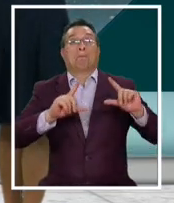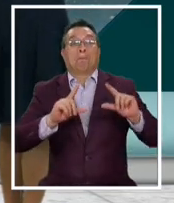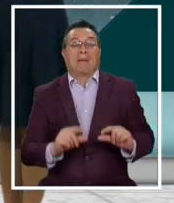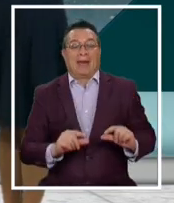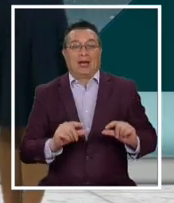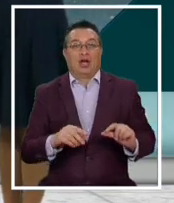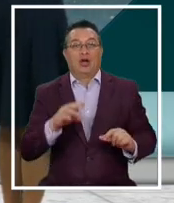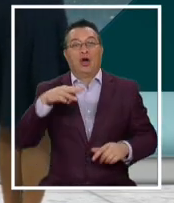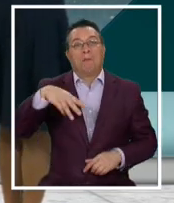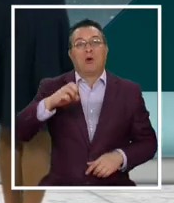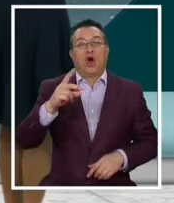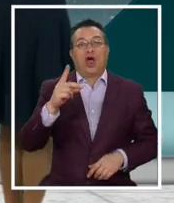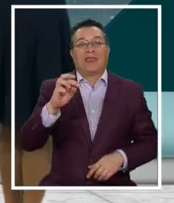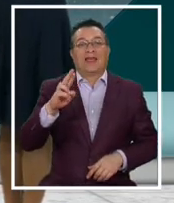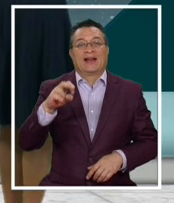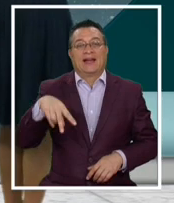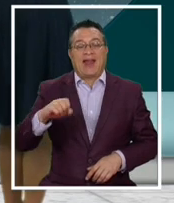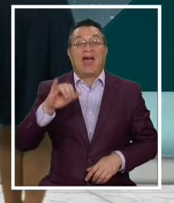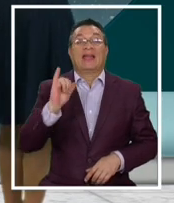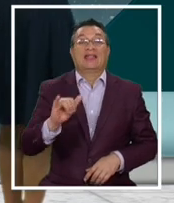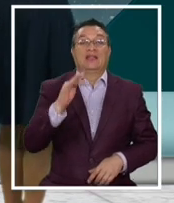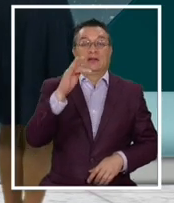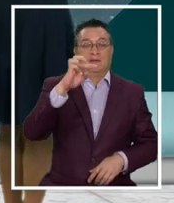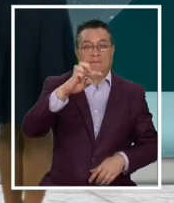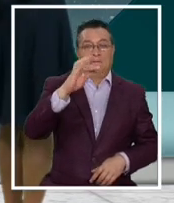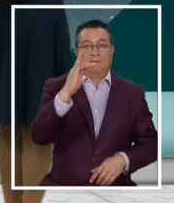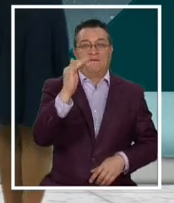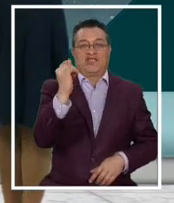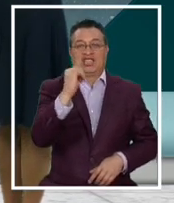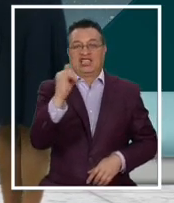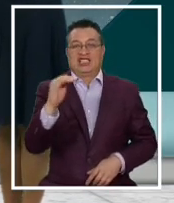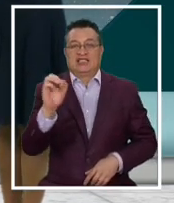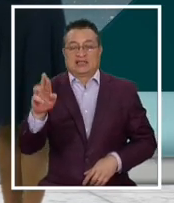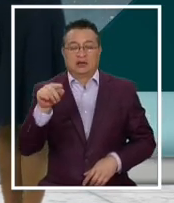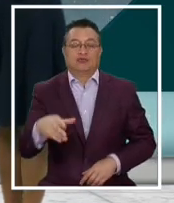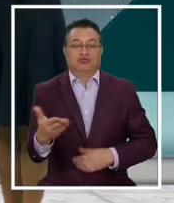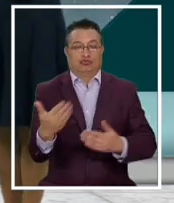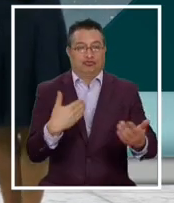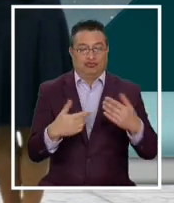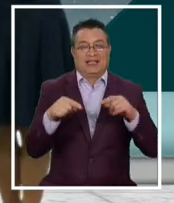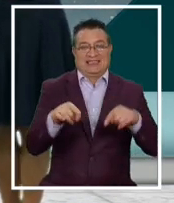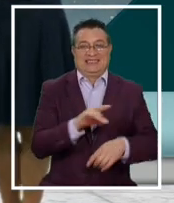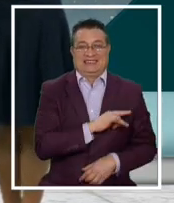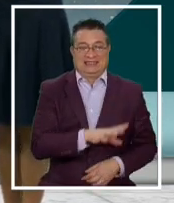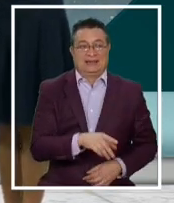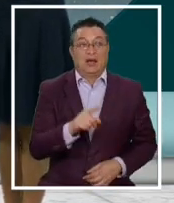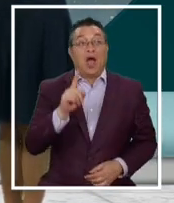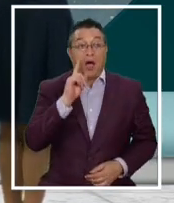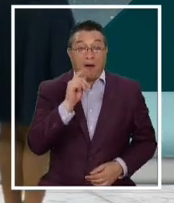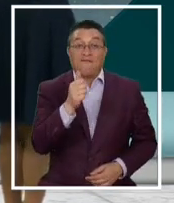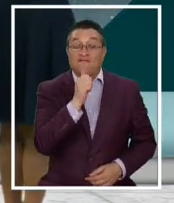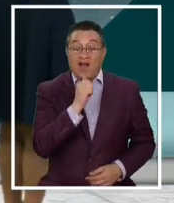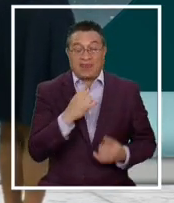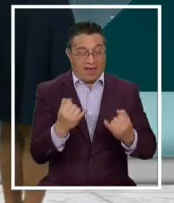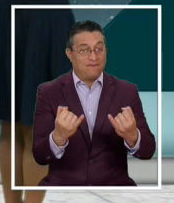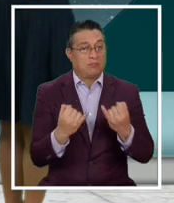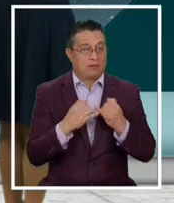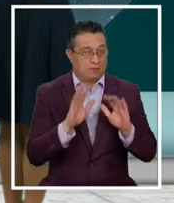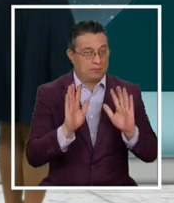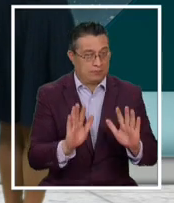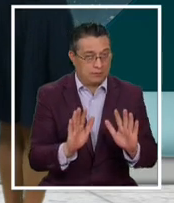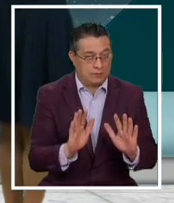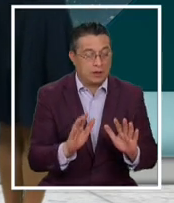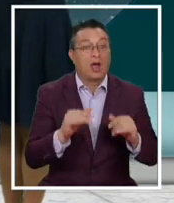son la de Moderna y la de Pfizer, que está siendo suministrada en nuestro país también. Aunque todavía faltan datos para saber si